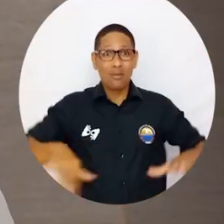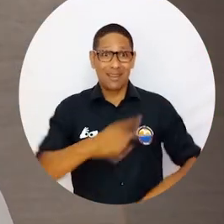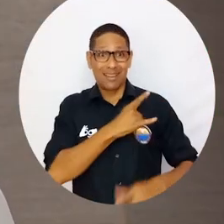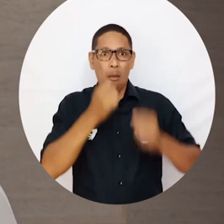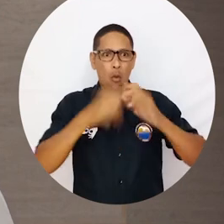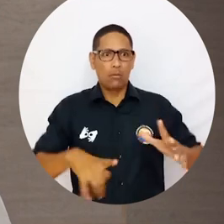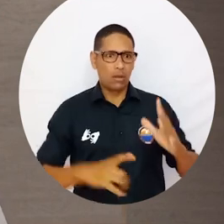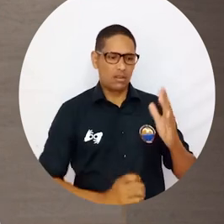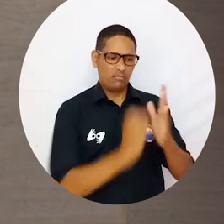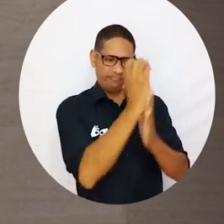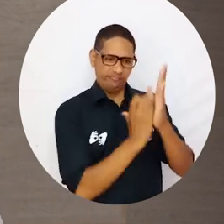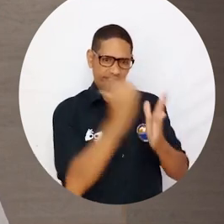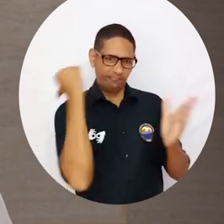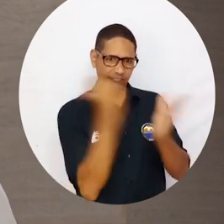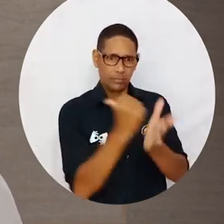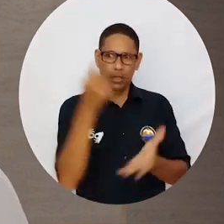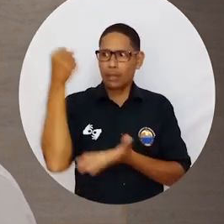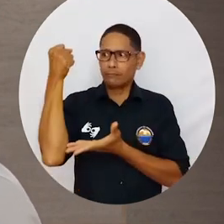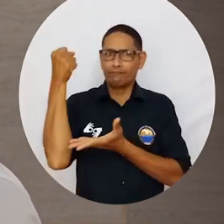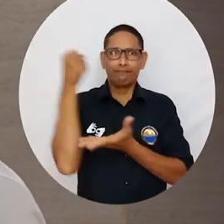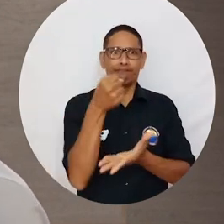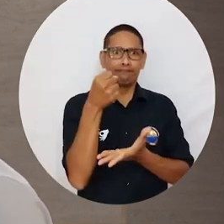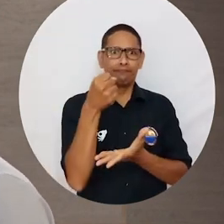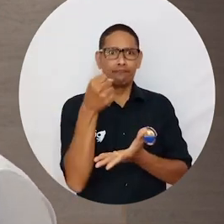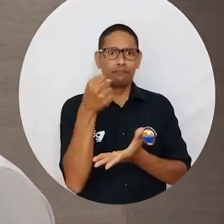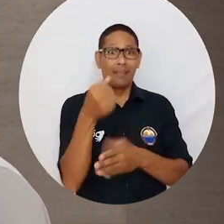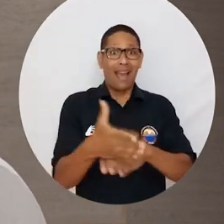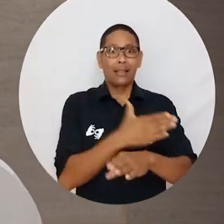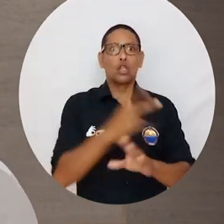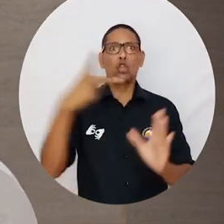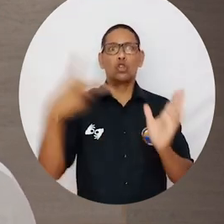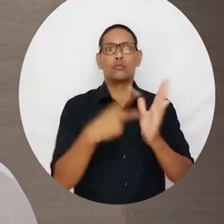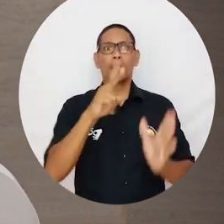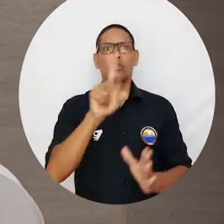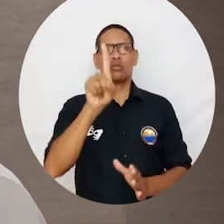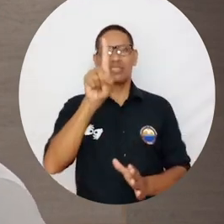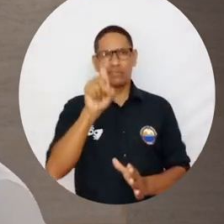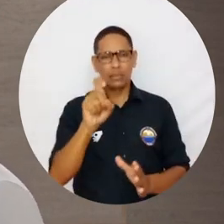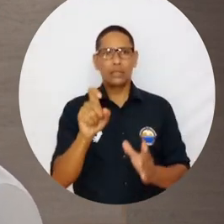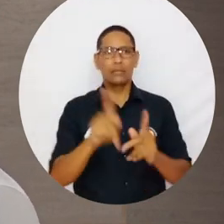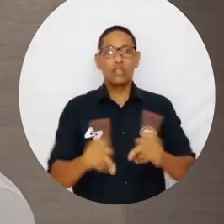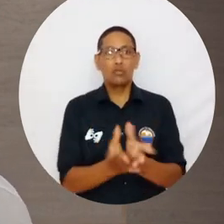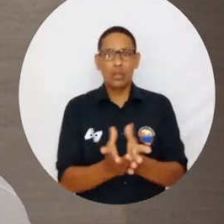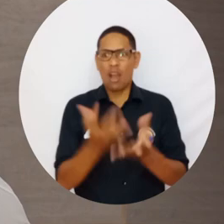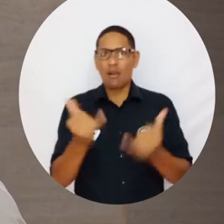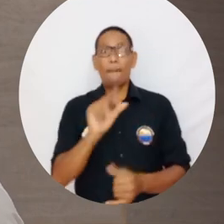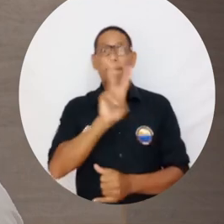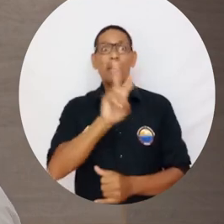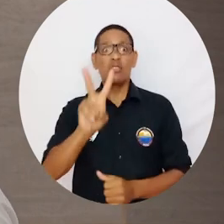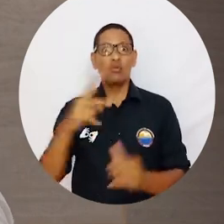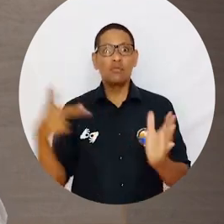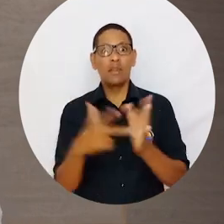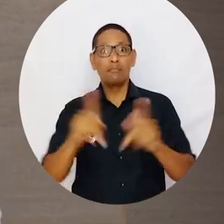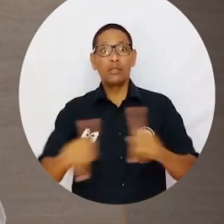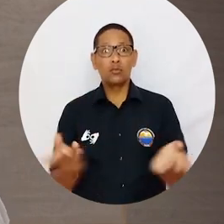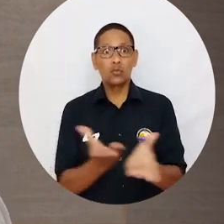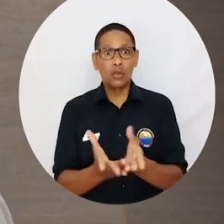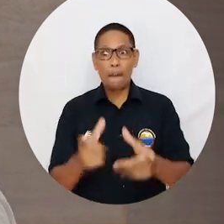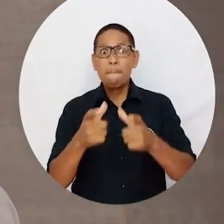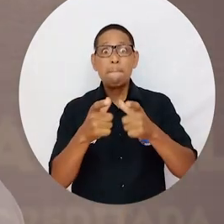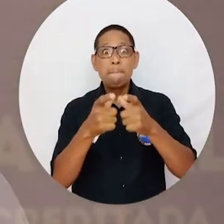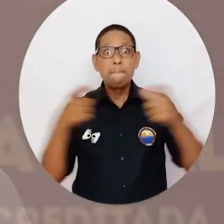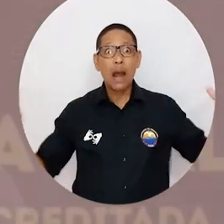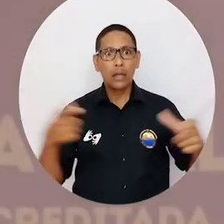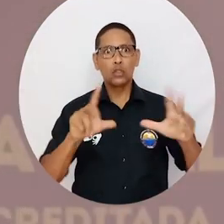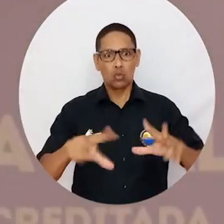acreditada con la menor transferencia per cápita. Pero pasamos de 2.206 estudiantes a cerca de 22.000 hoy en todas las